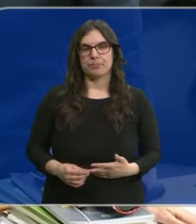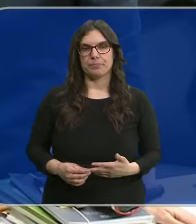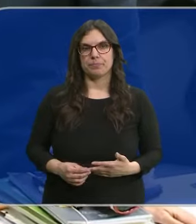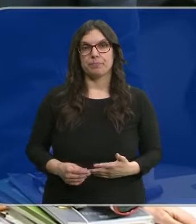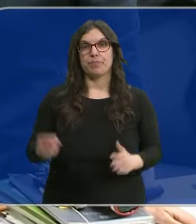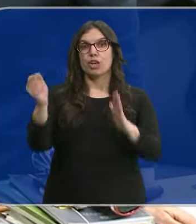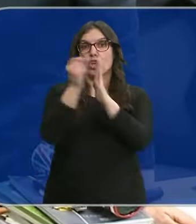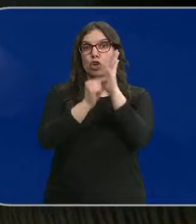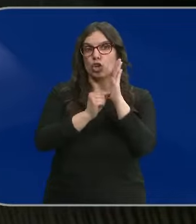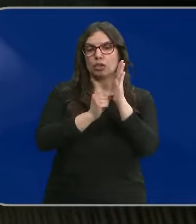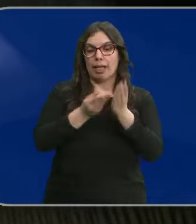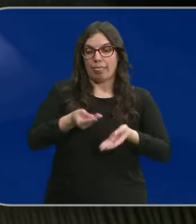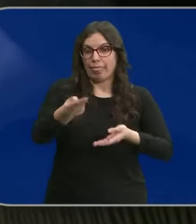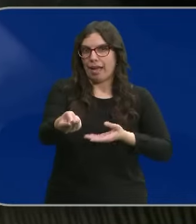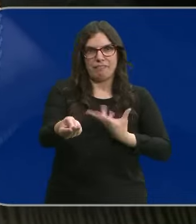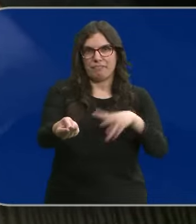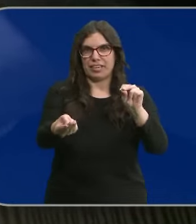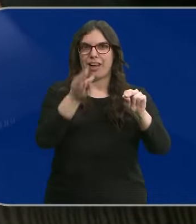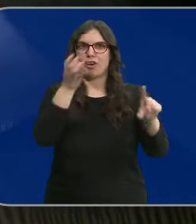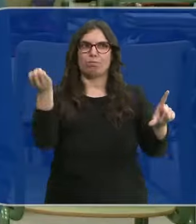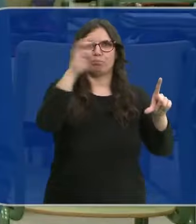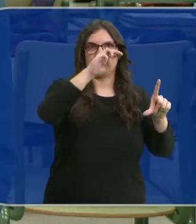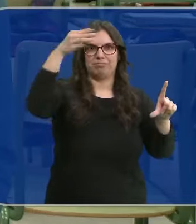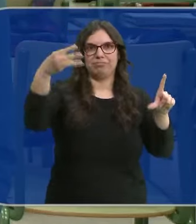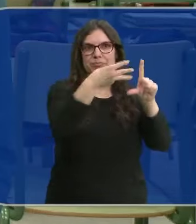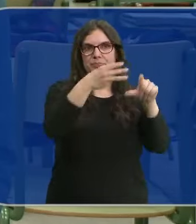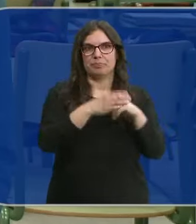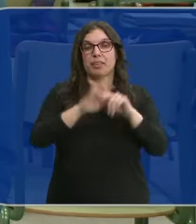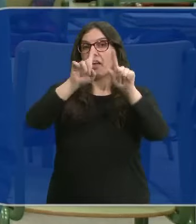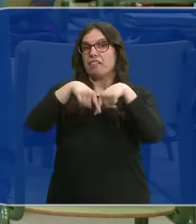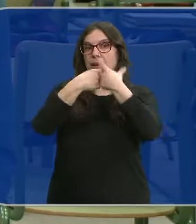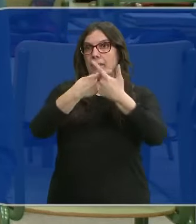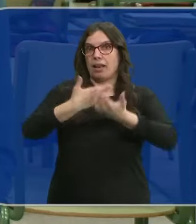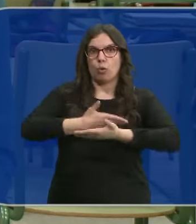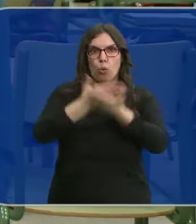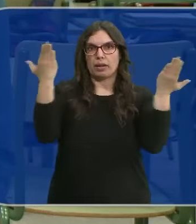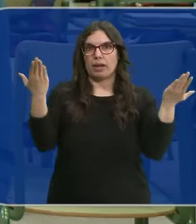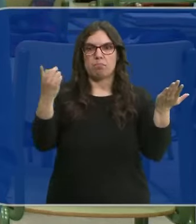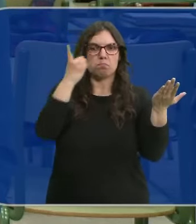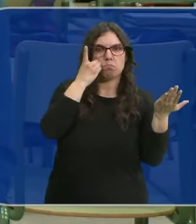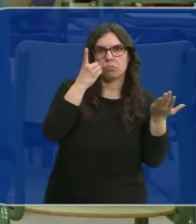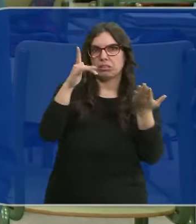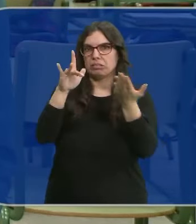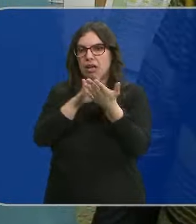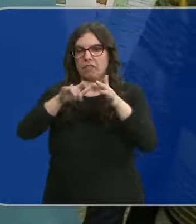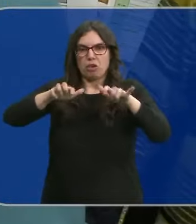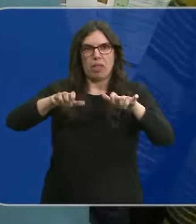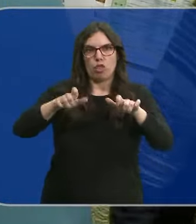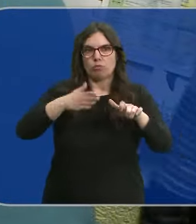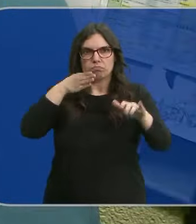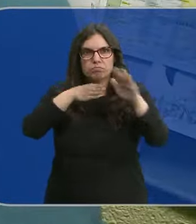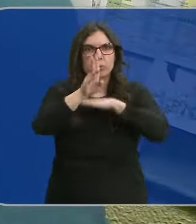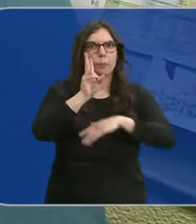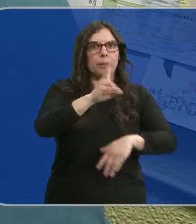Las notas ya no se dan, ahora se cuelgan. Cualquier familia desde cualquier dispositivo puede acceder a ella.